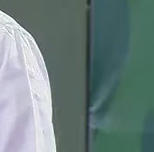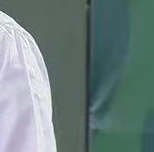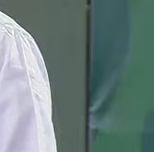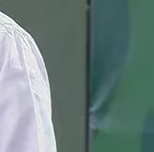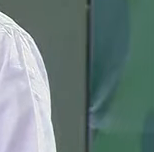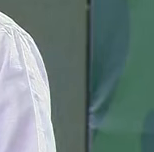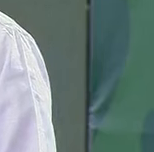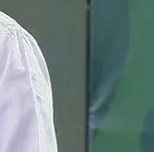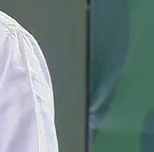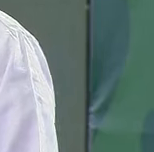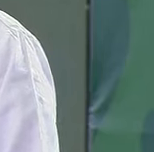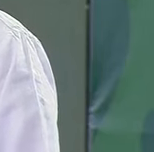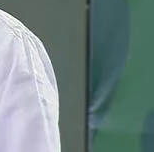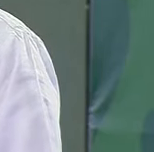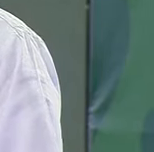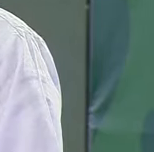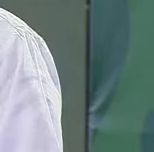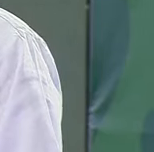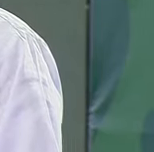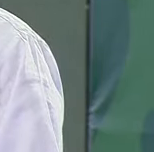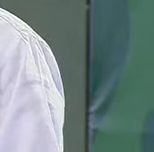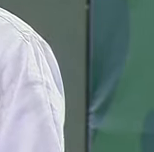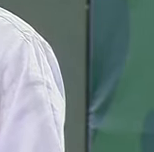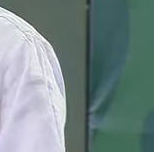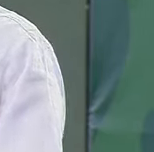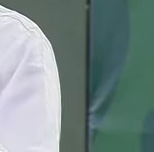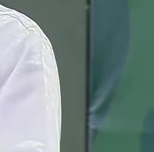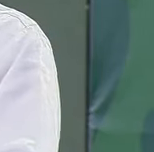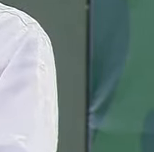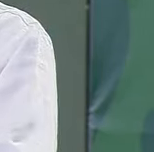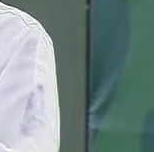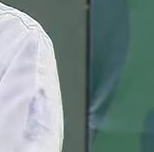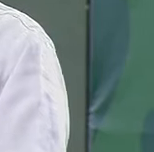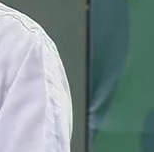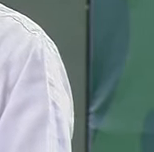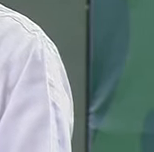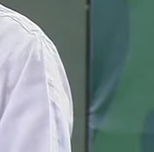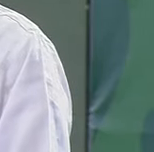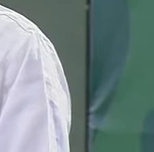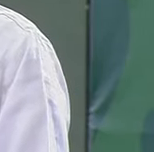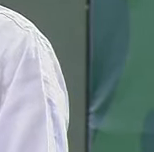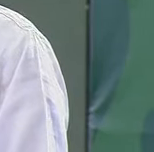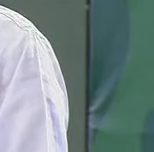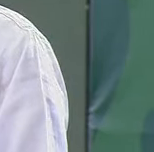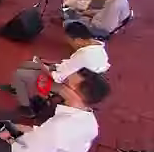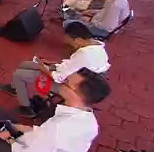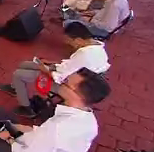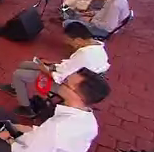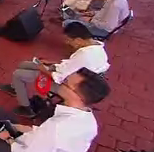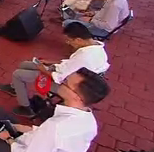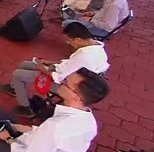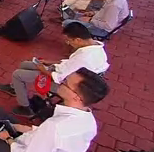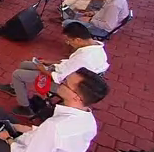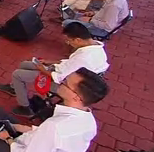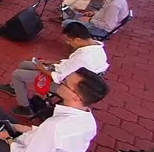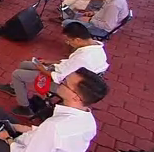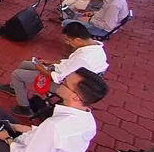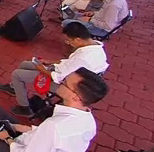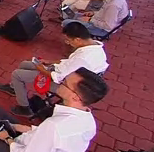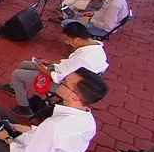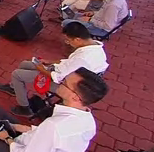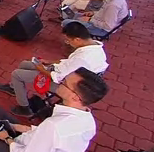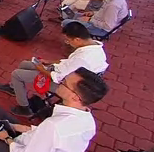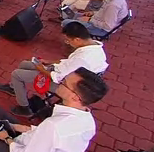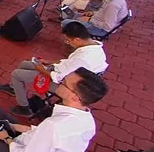del bienestar para que la gente reciba sus apoyos vamos a